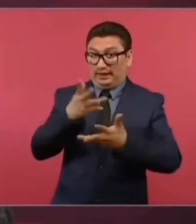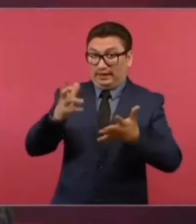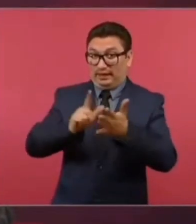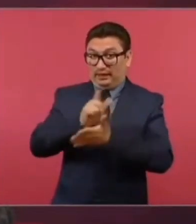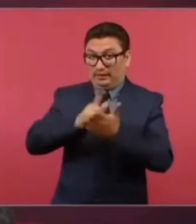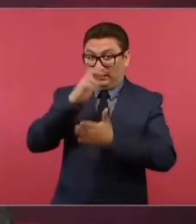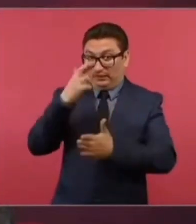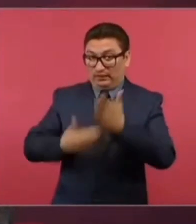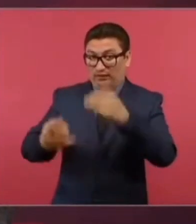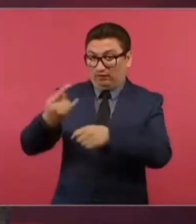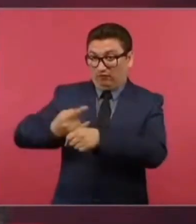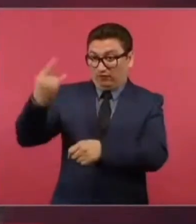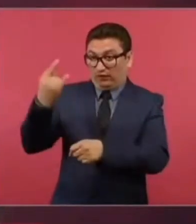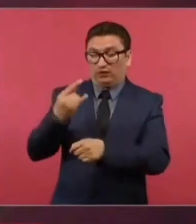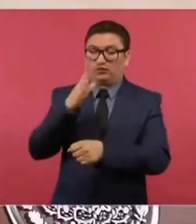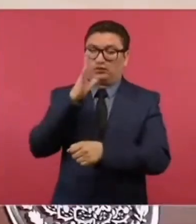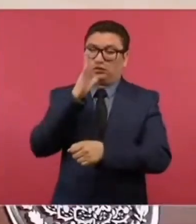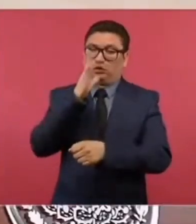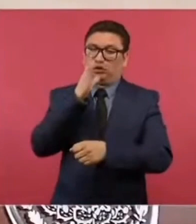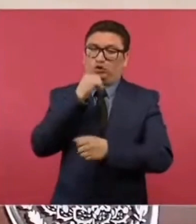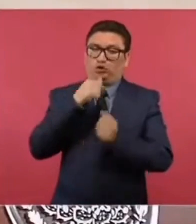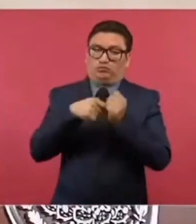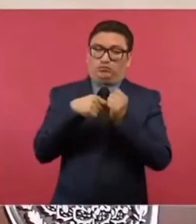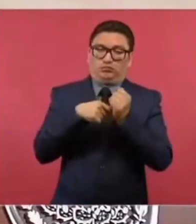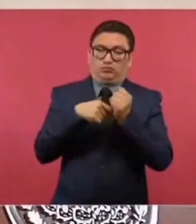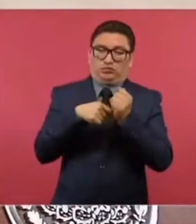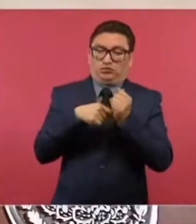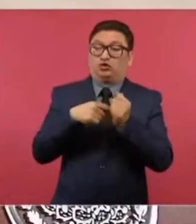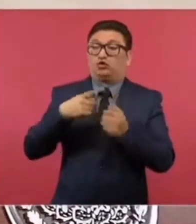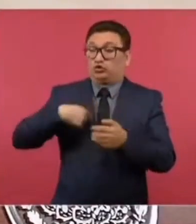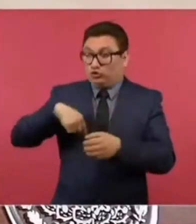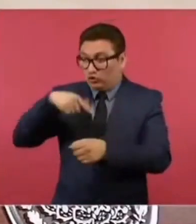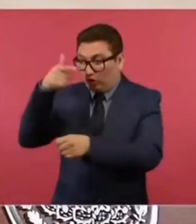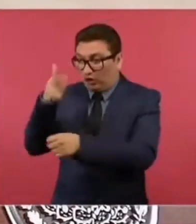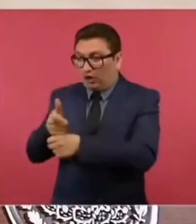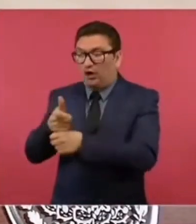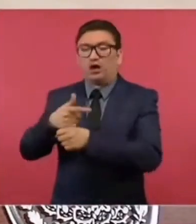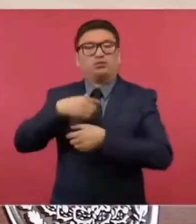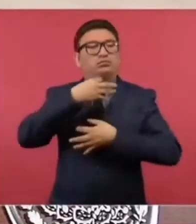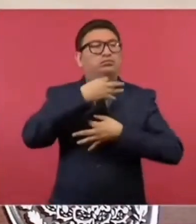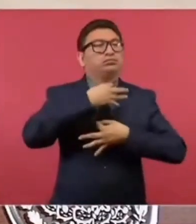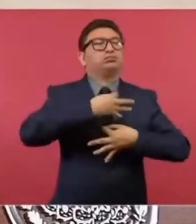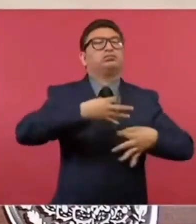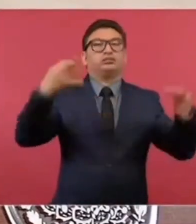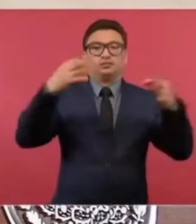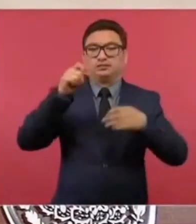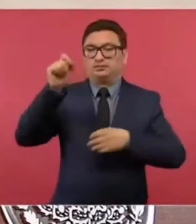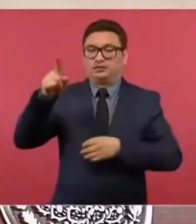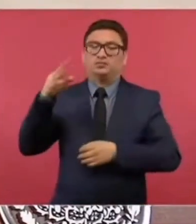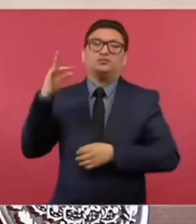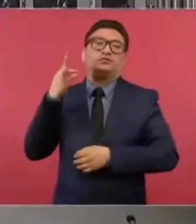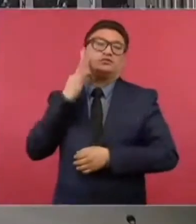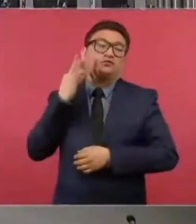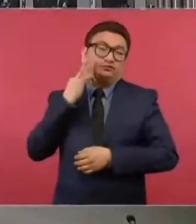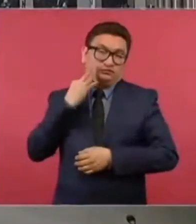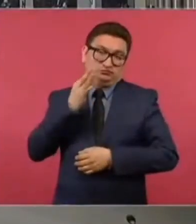Tenemos que informarlo a la Fiscalía.